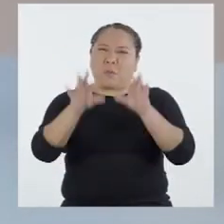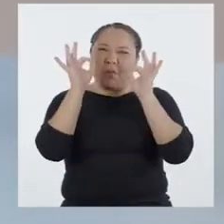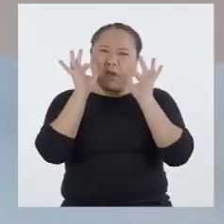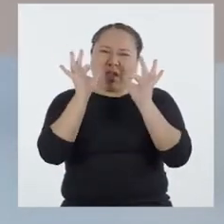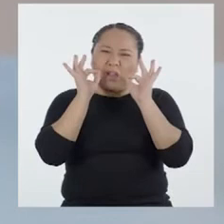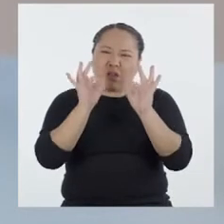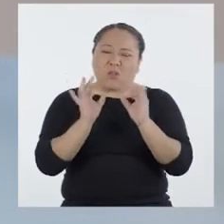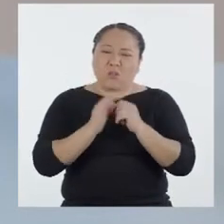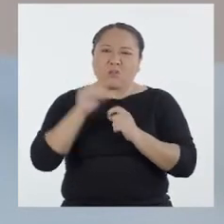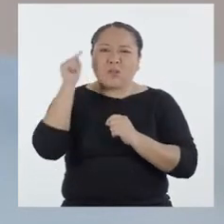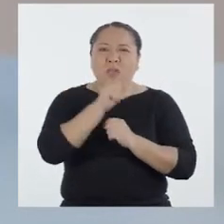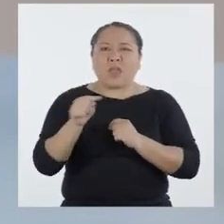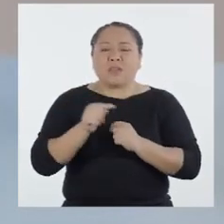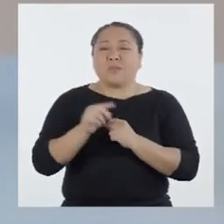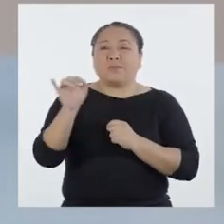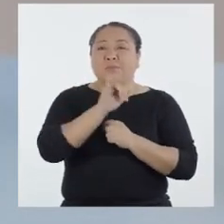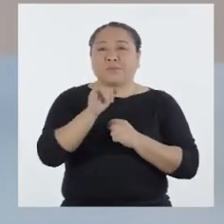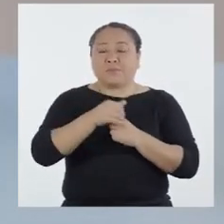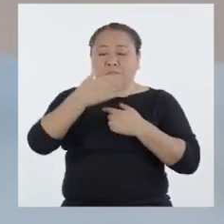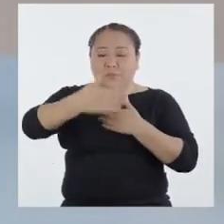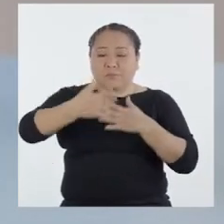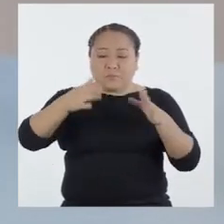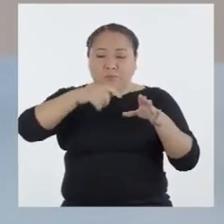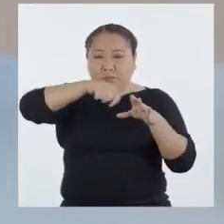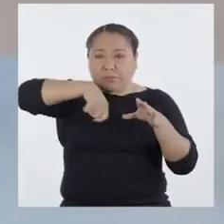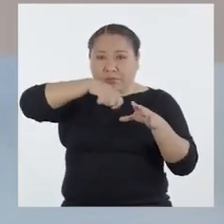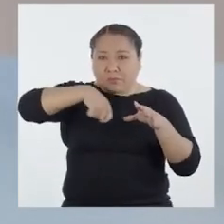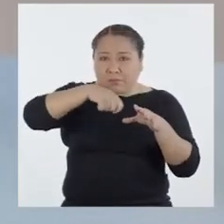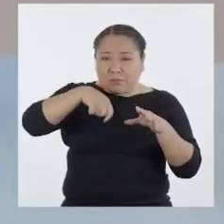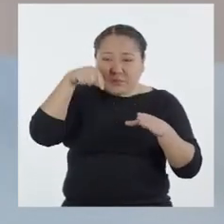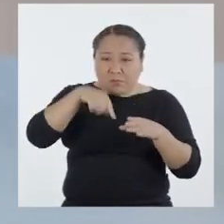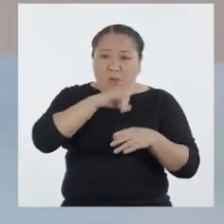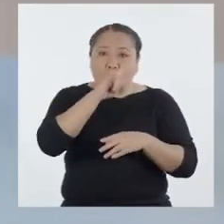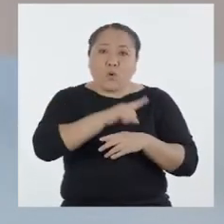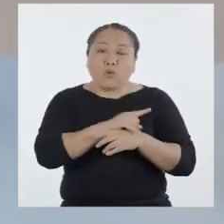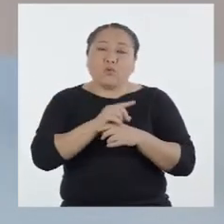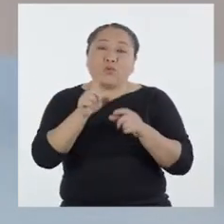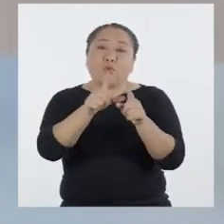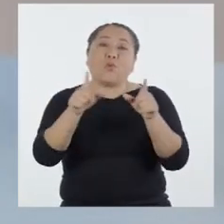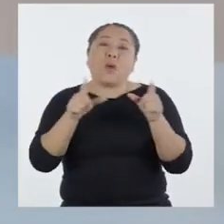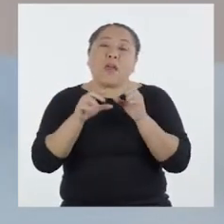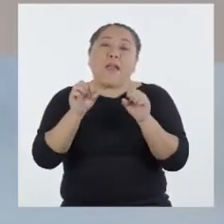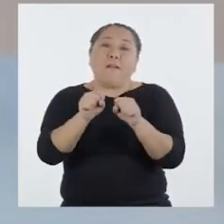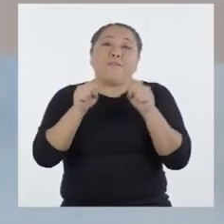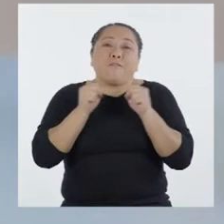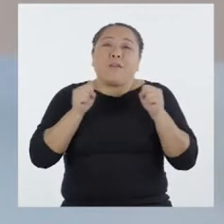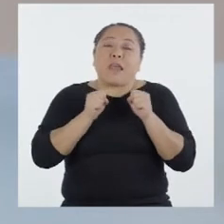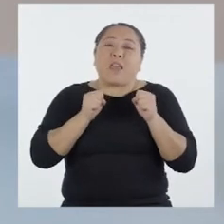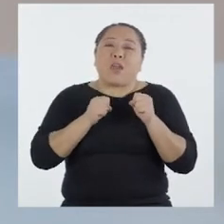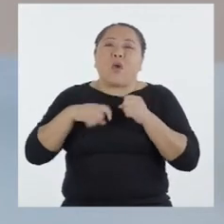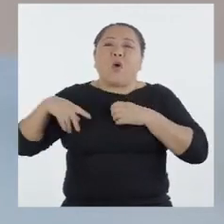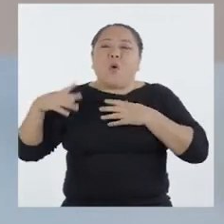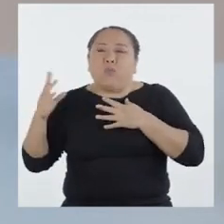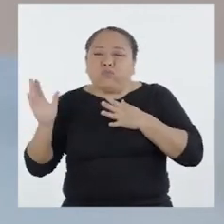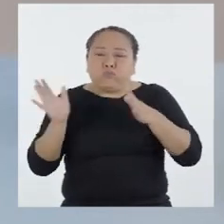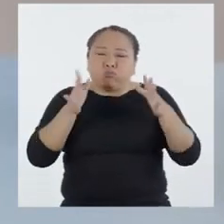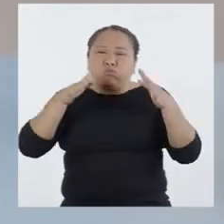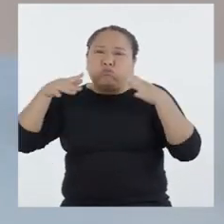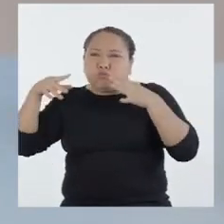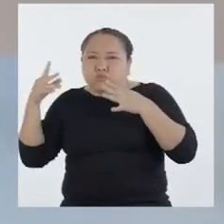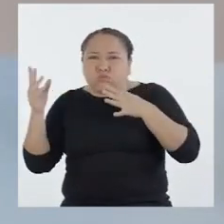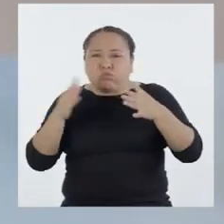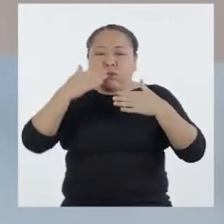alto riesgo, es que como estas cocinas suelen utilizarse en zonas frías y con fuertes vientos,